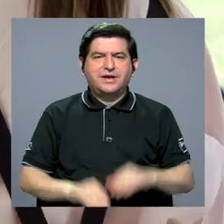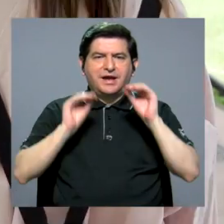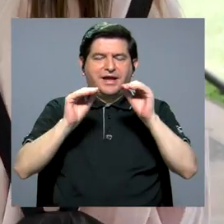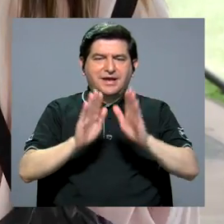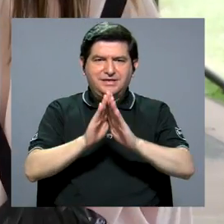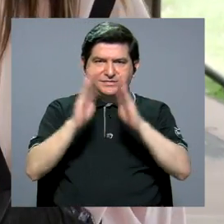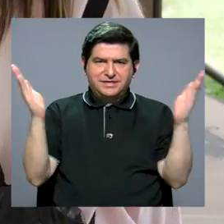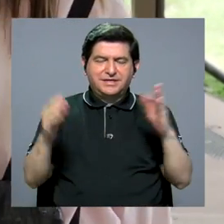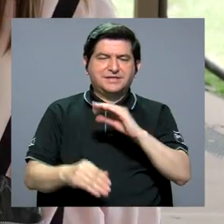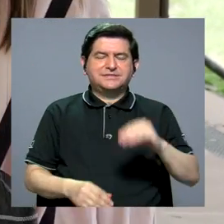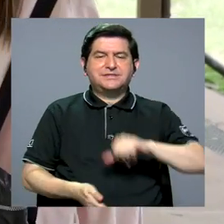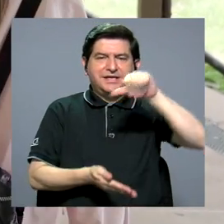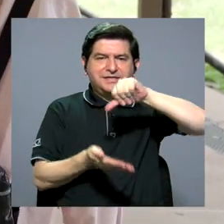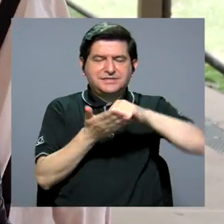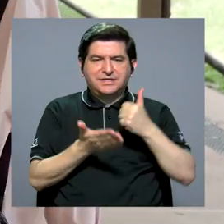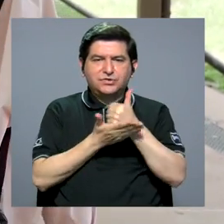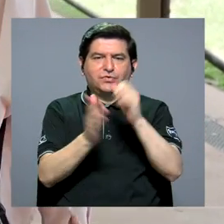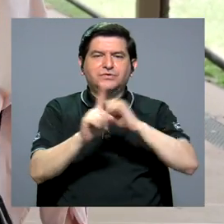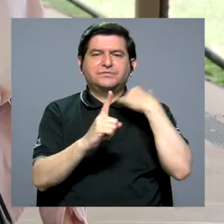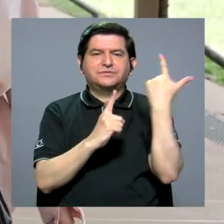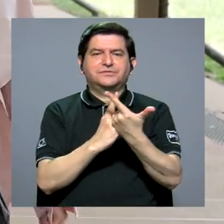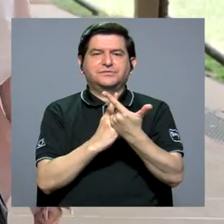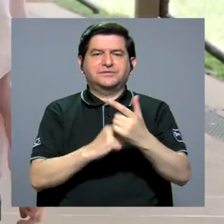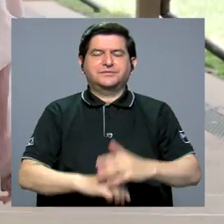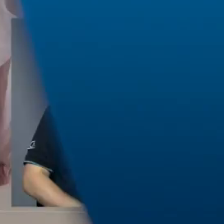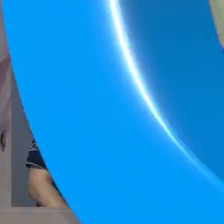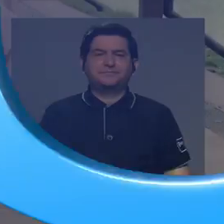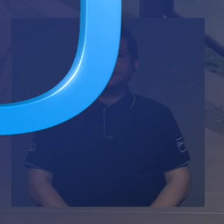educación abierta y centros de ayuda social.